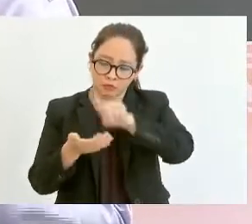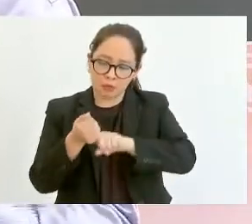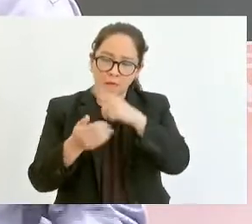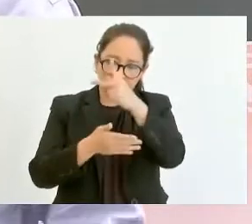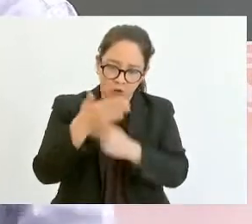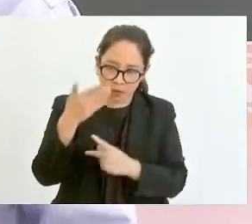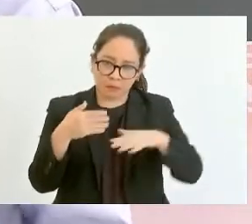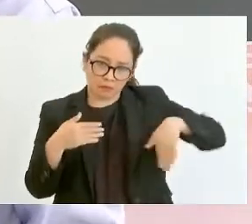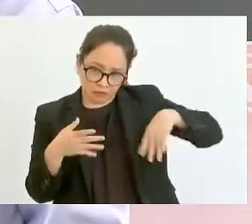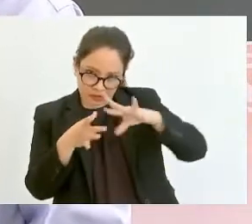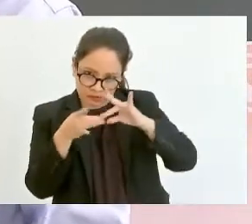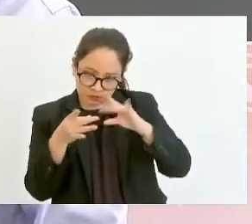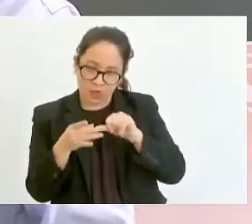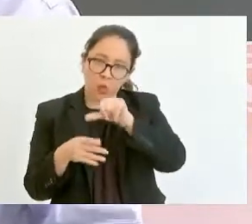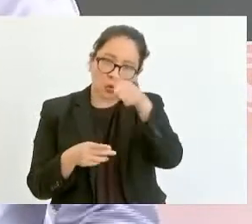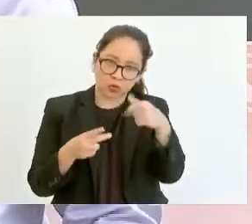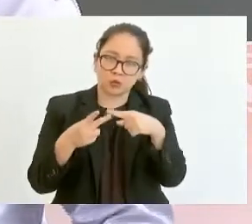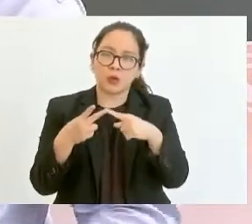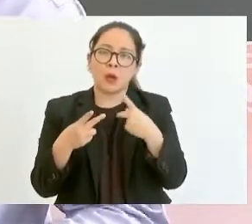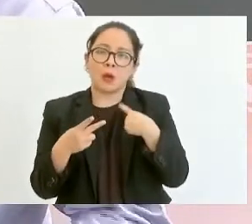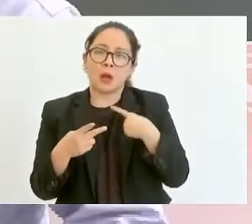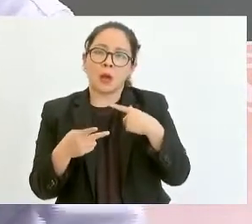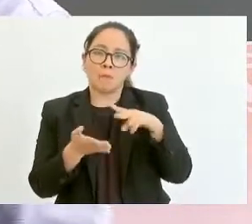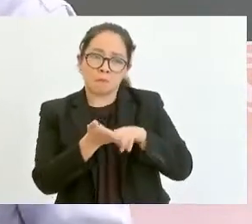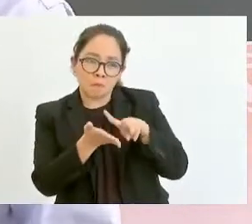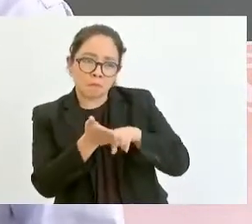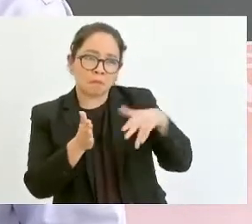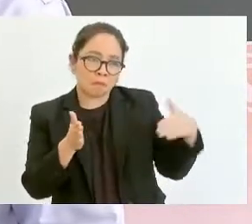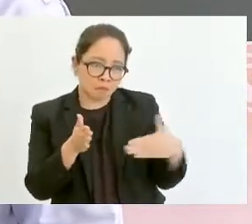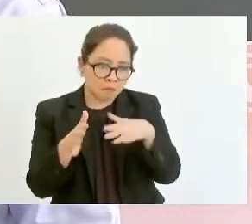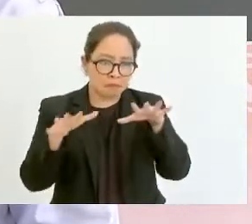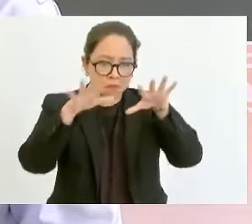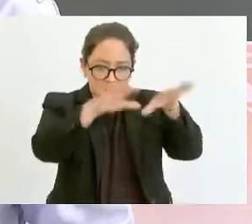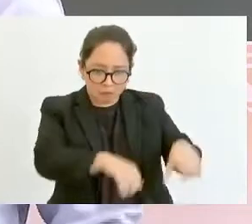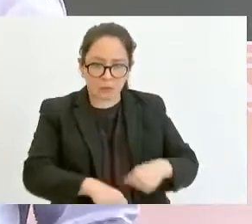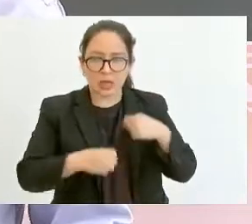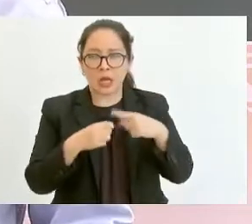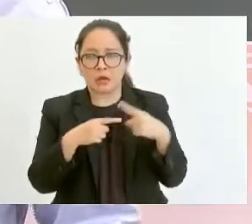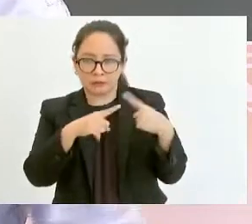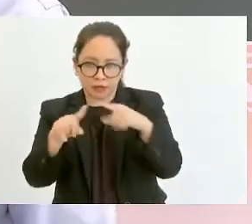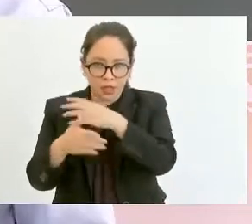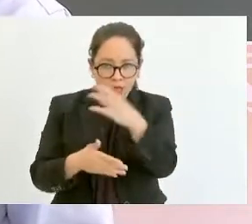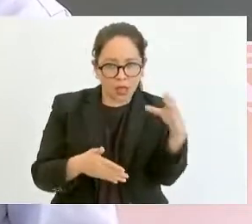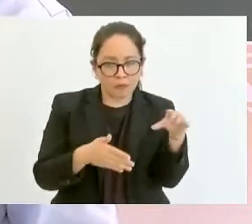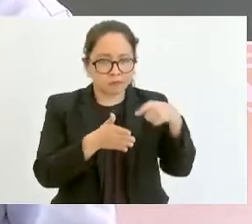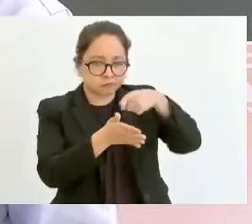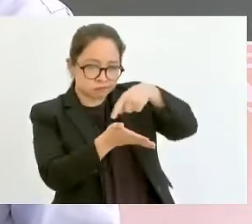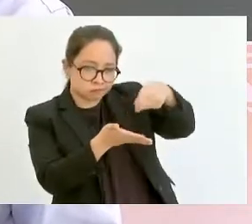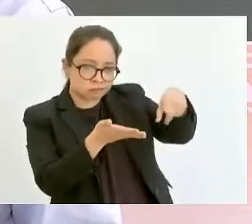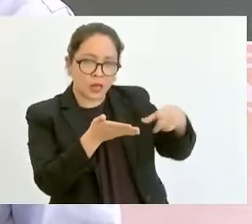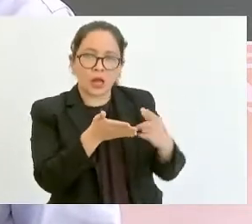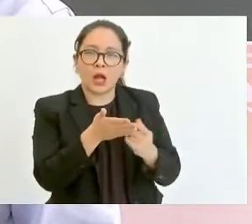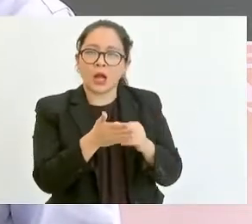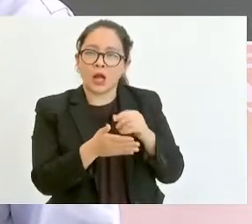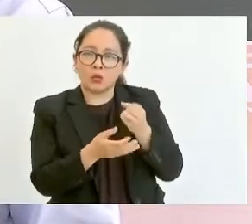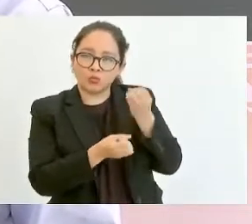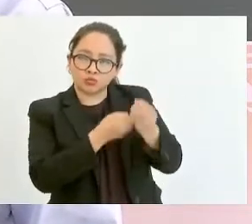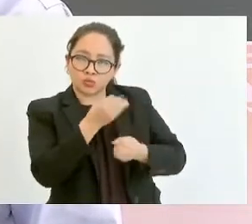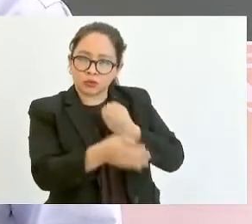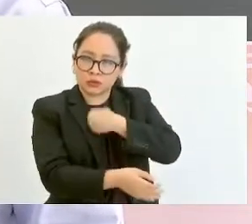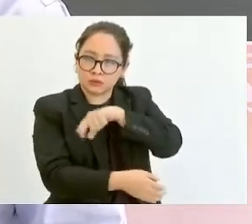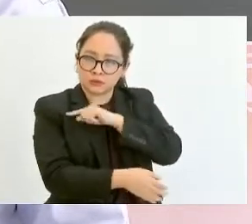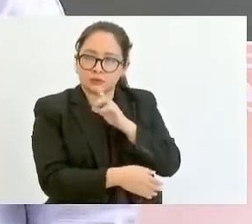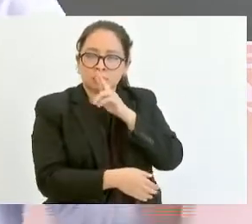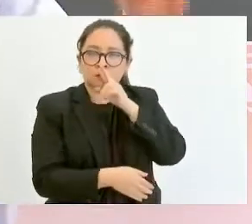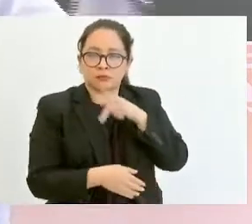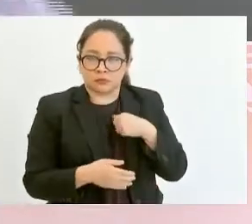explicó, el programa de Precios de Garantía, Bien Pesca, Fertilizantes y la acción de Segalmex